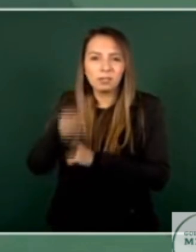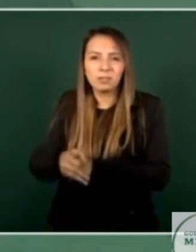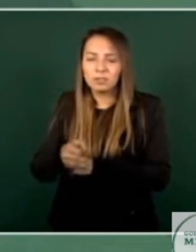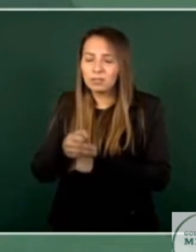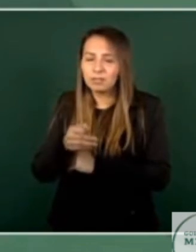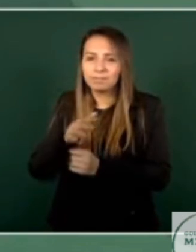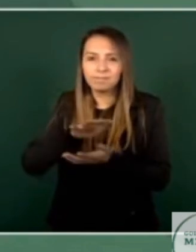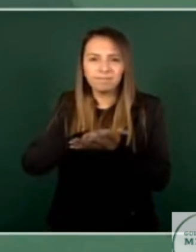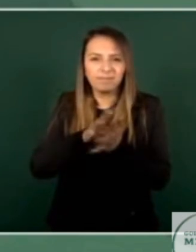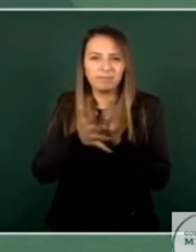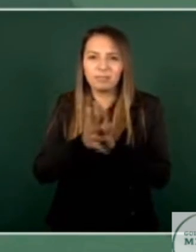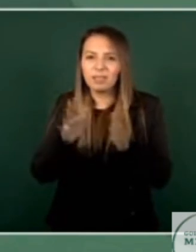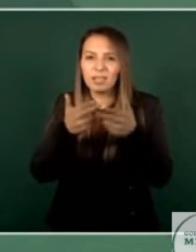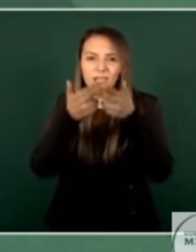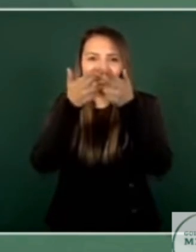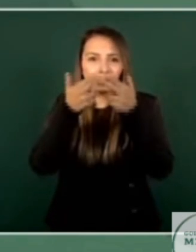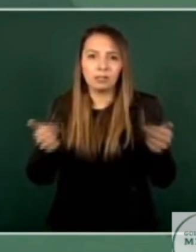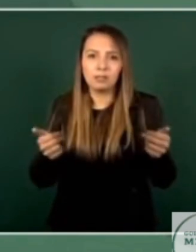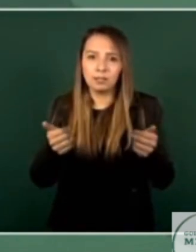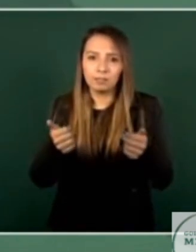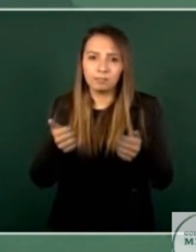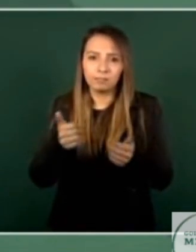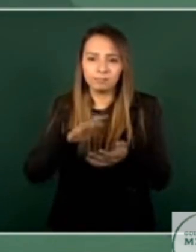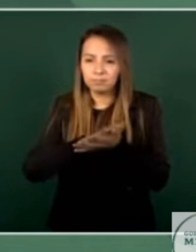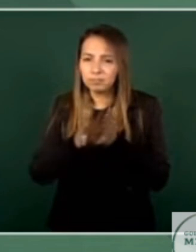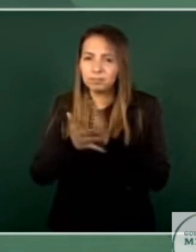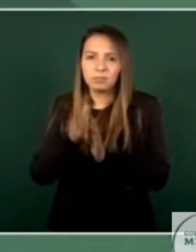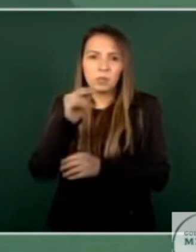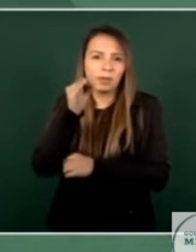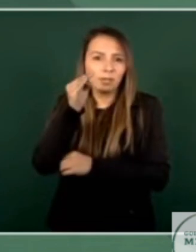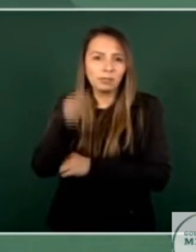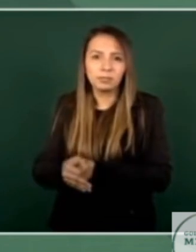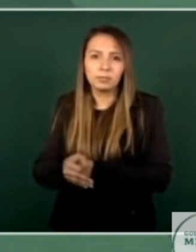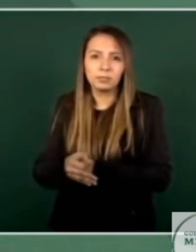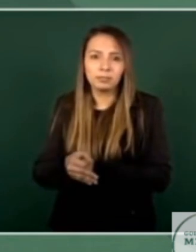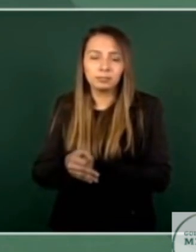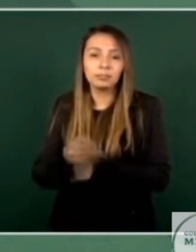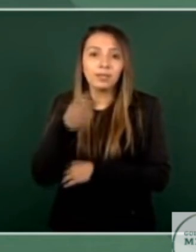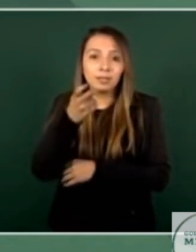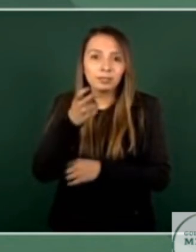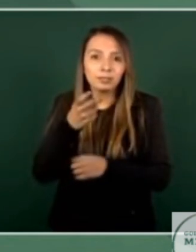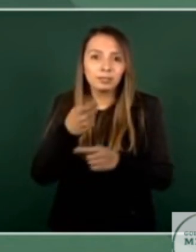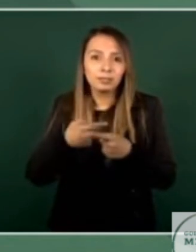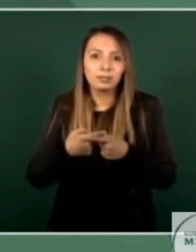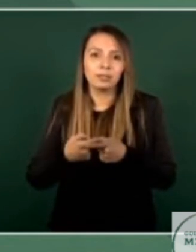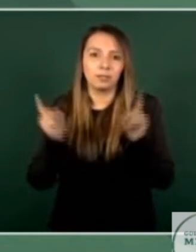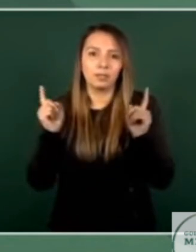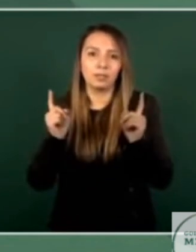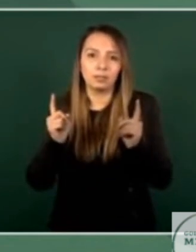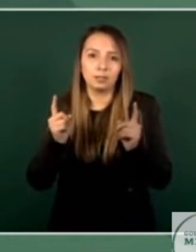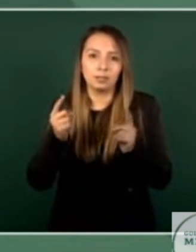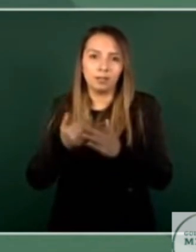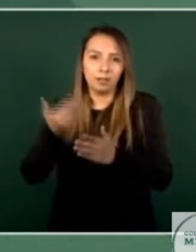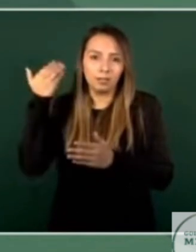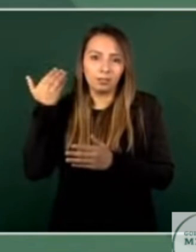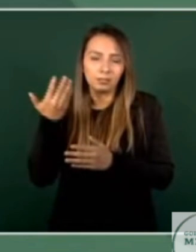para nadie esa es una diferencia considero